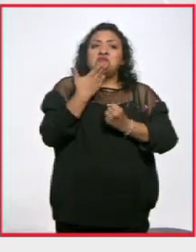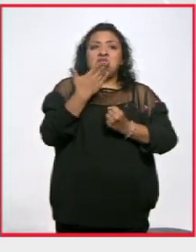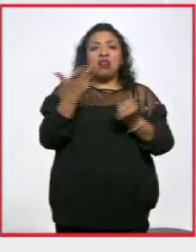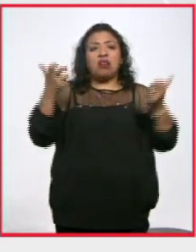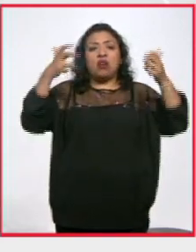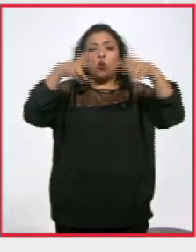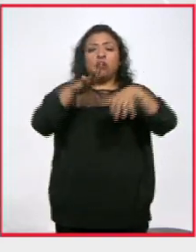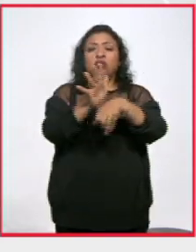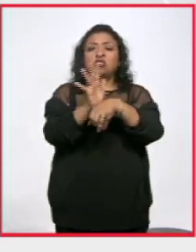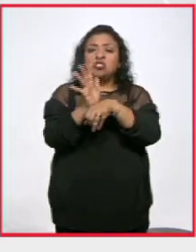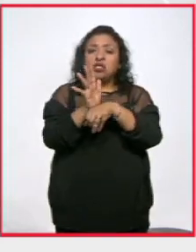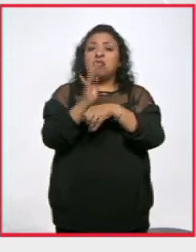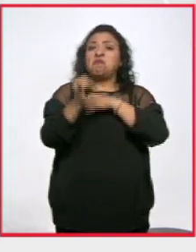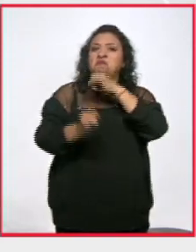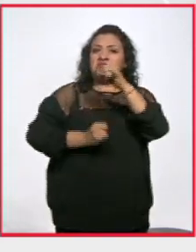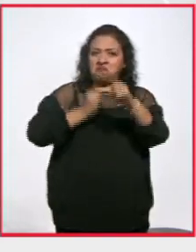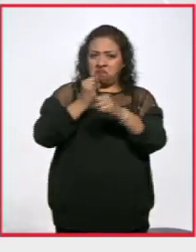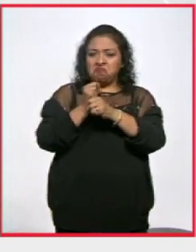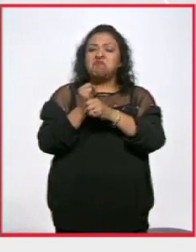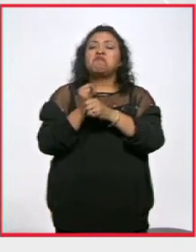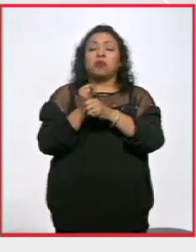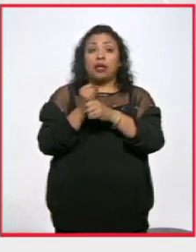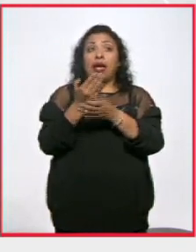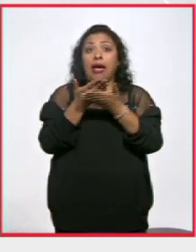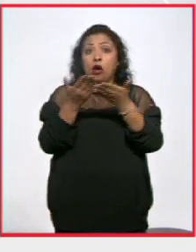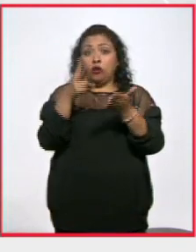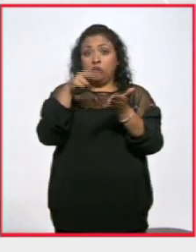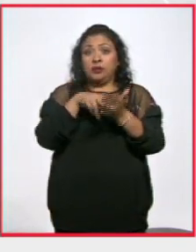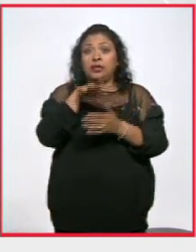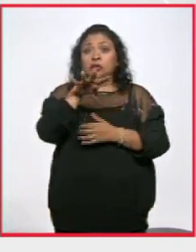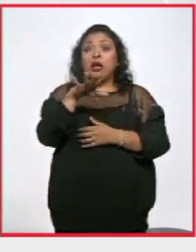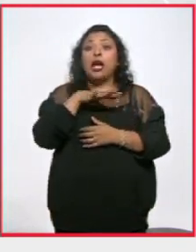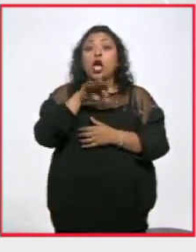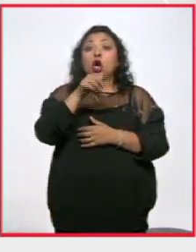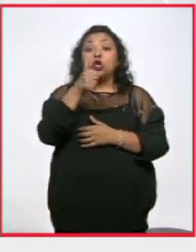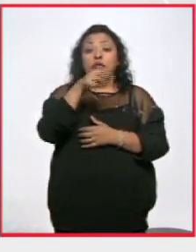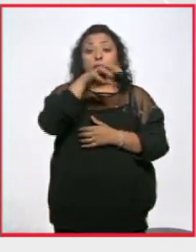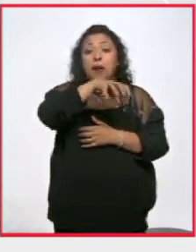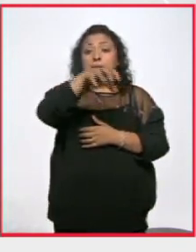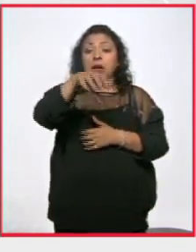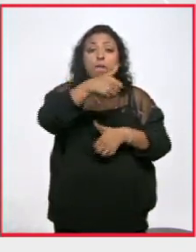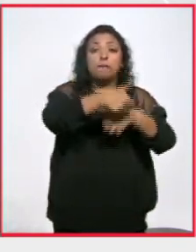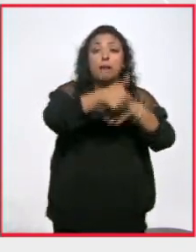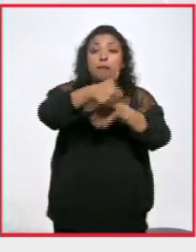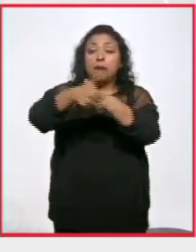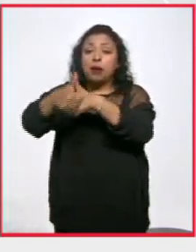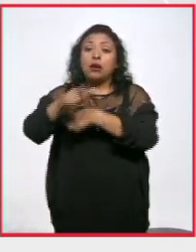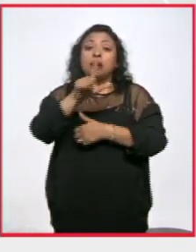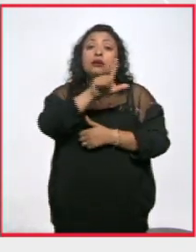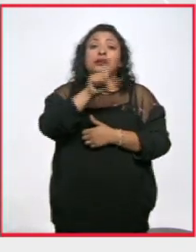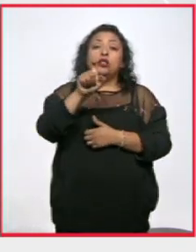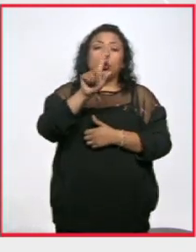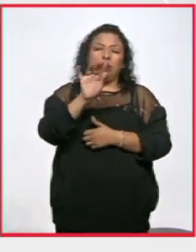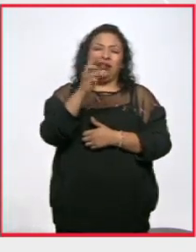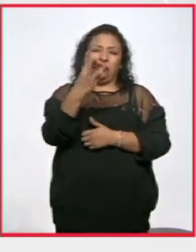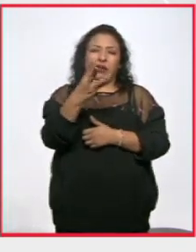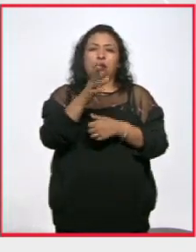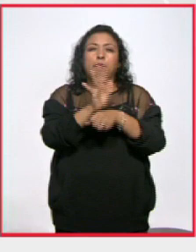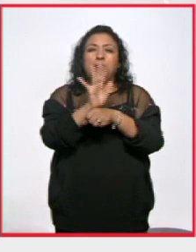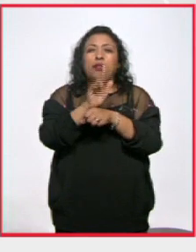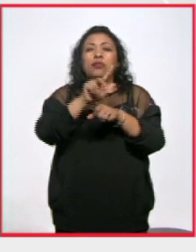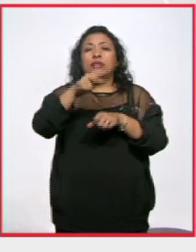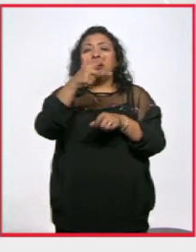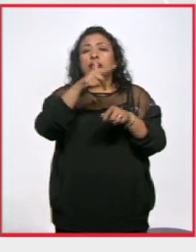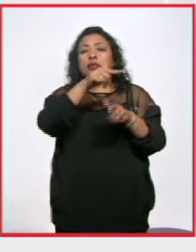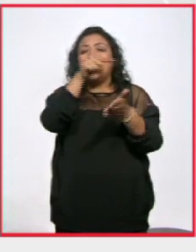cinematográfico de talla internacional. Este año tendrán 11 secciones competitivas, 147 proyecciones en 13